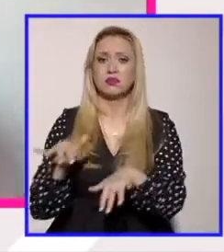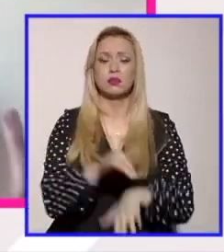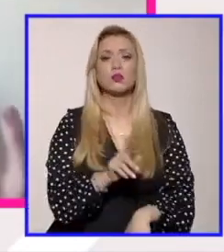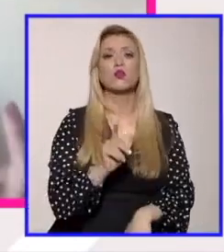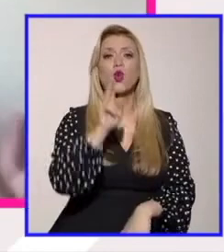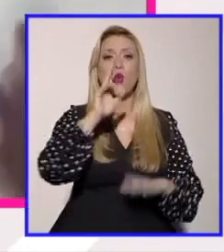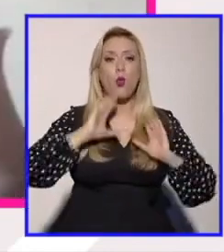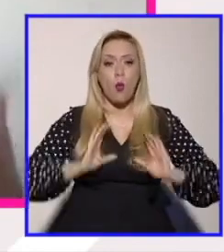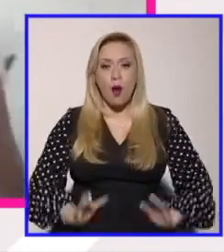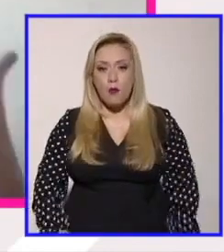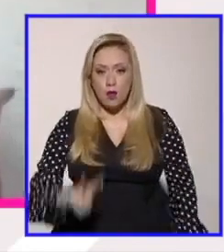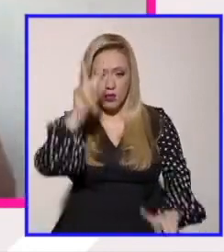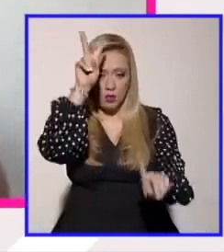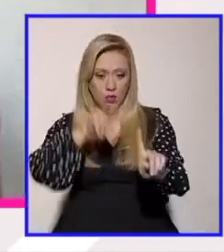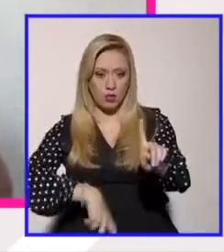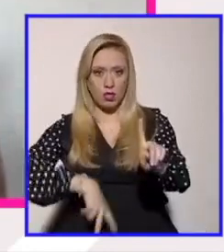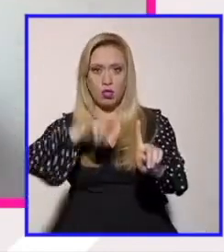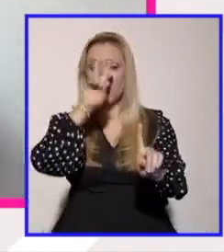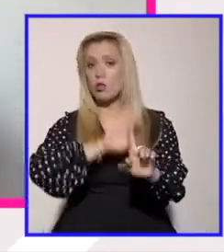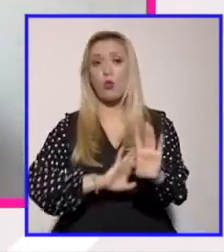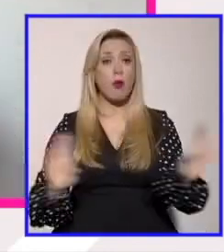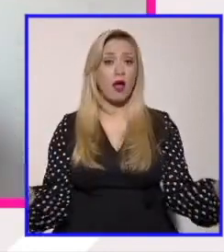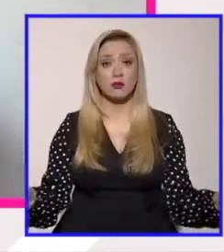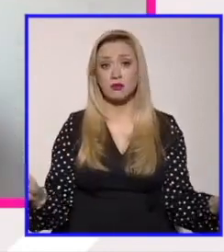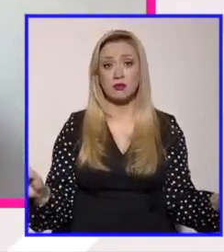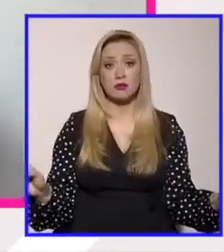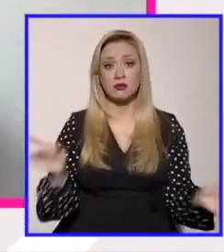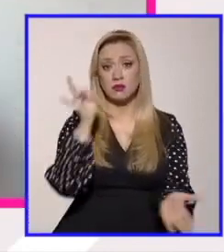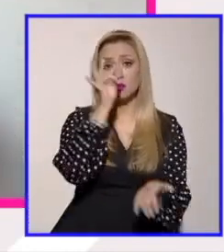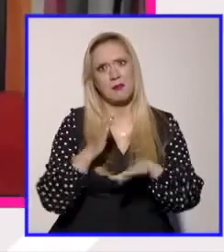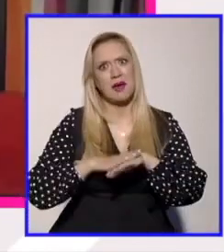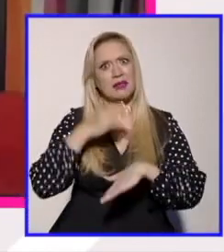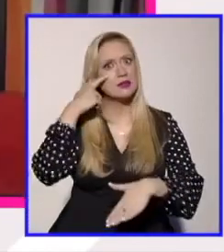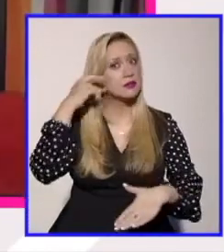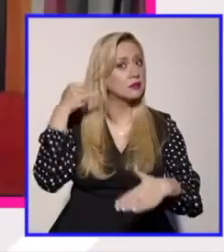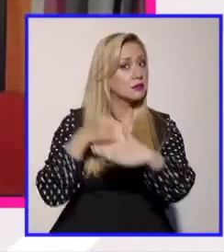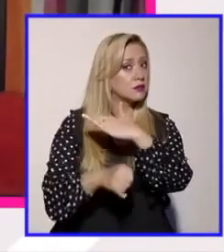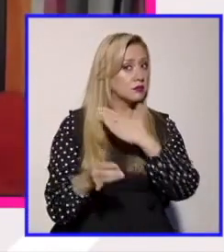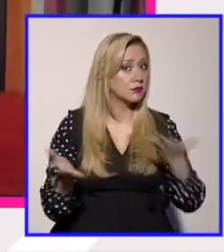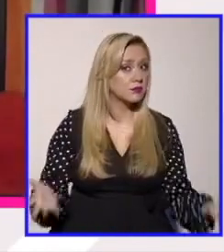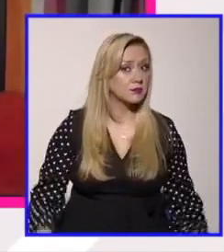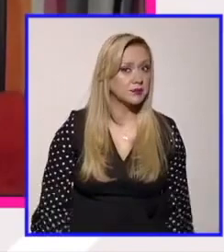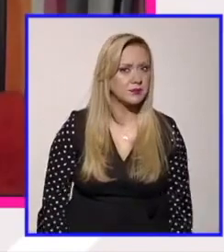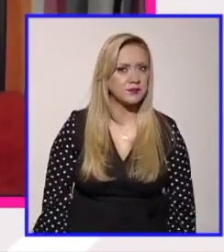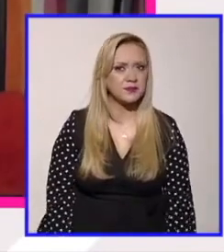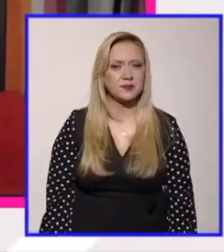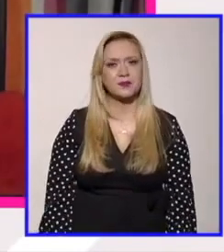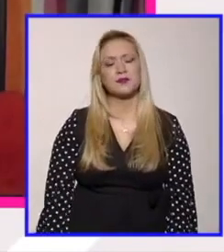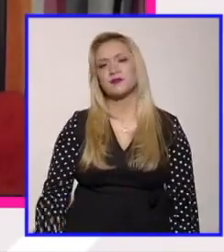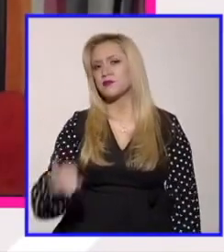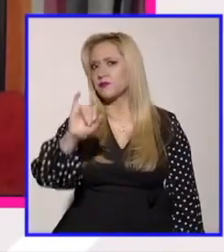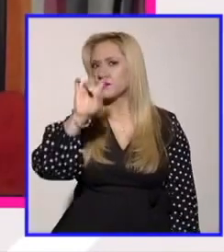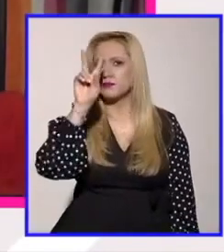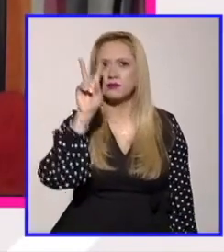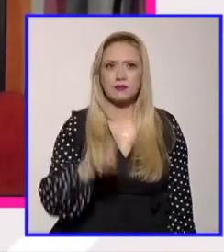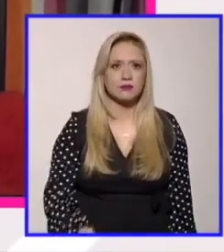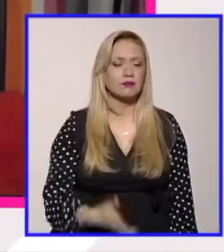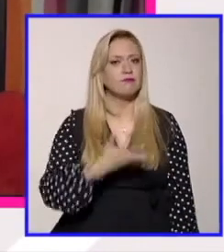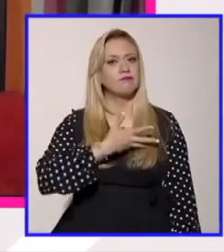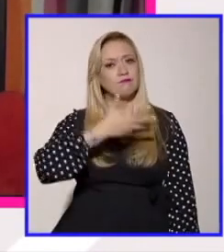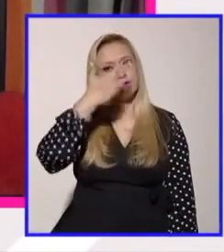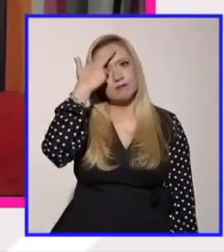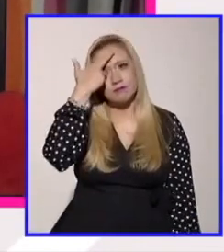distintas maneras nos da un análisis muy rico en ese sentido gracias Jiménez y bueno pues me parece que